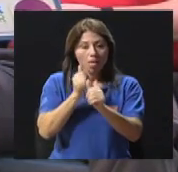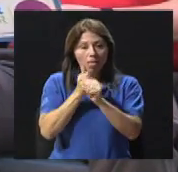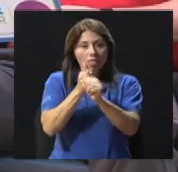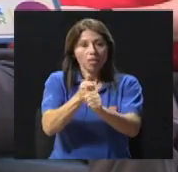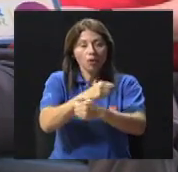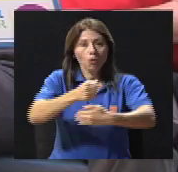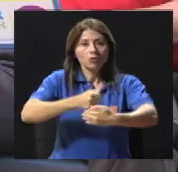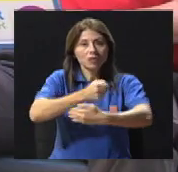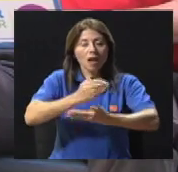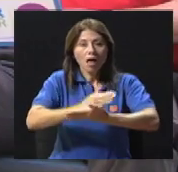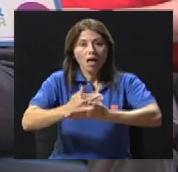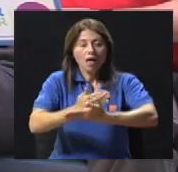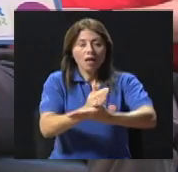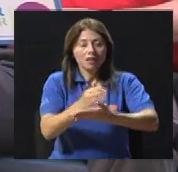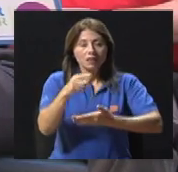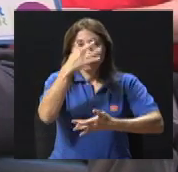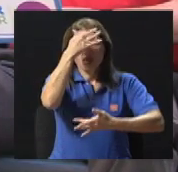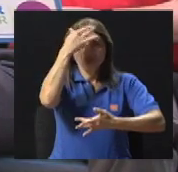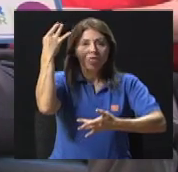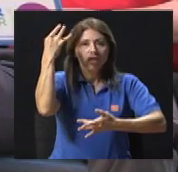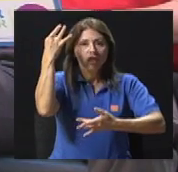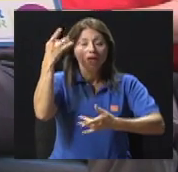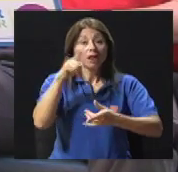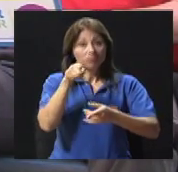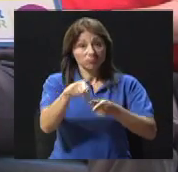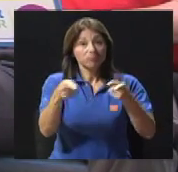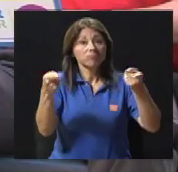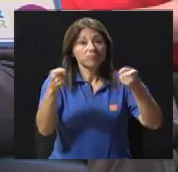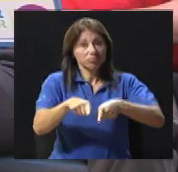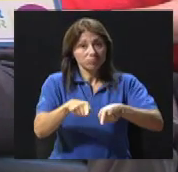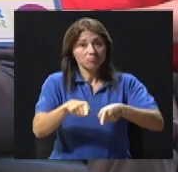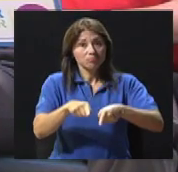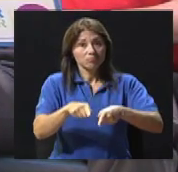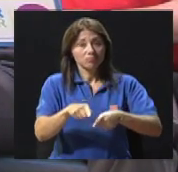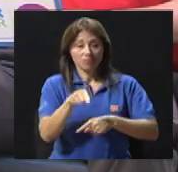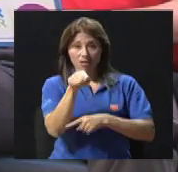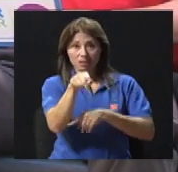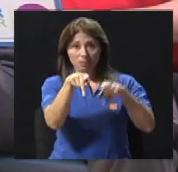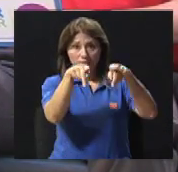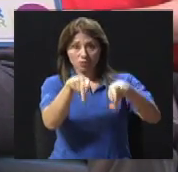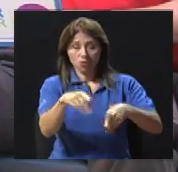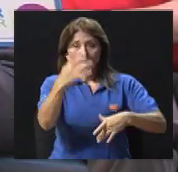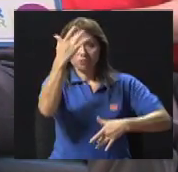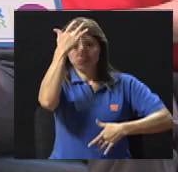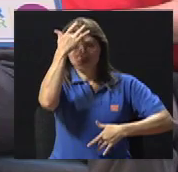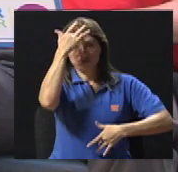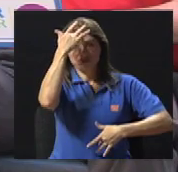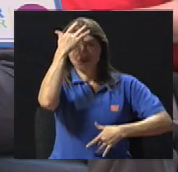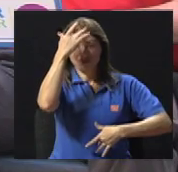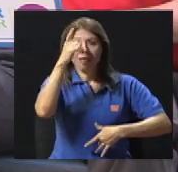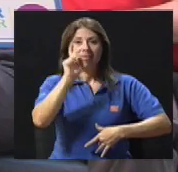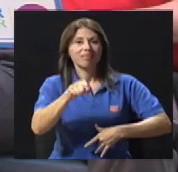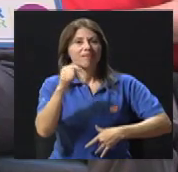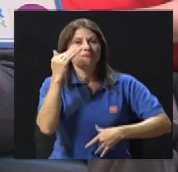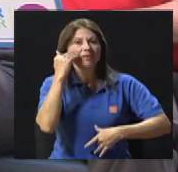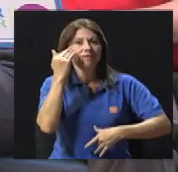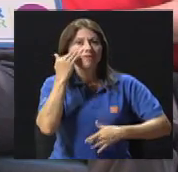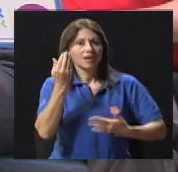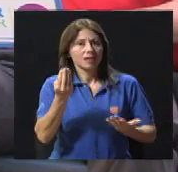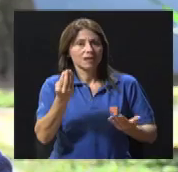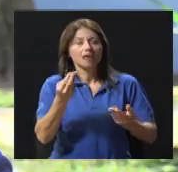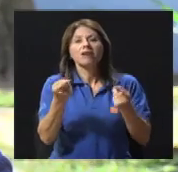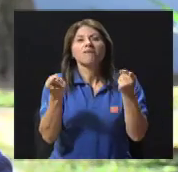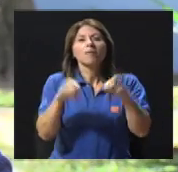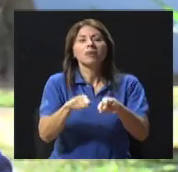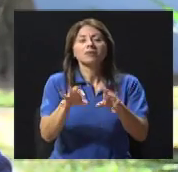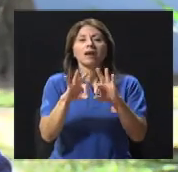la persona tiene definitivamente que saber qué va a pasar a nivel familiar,